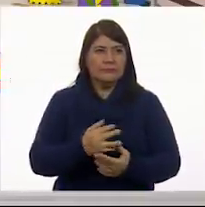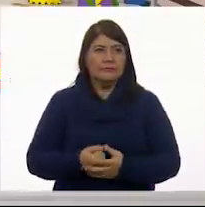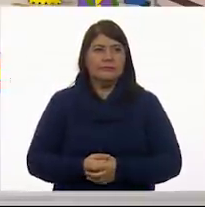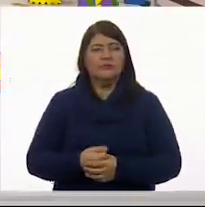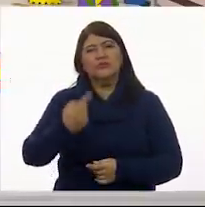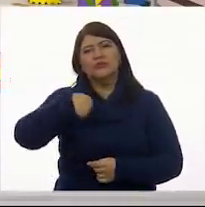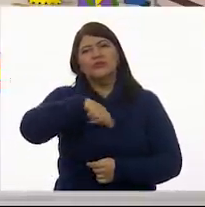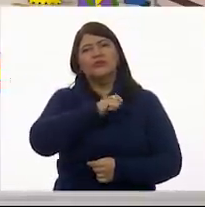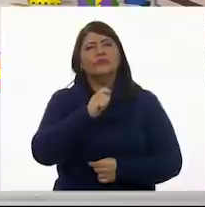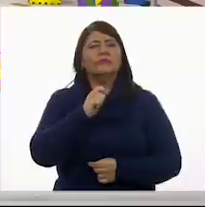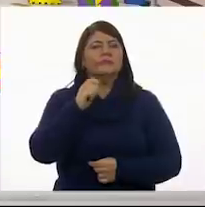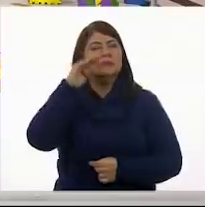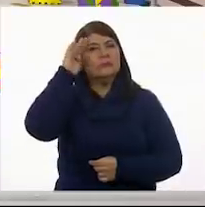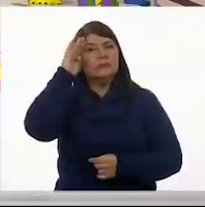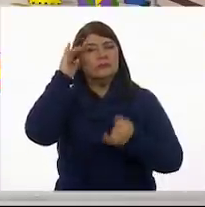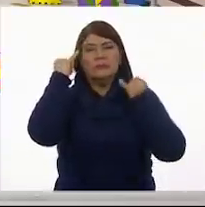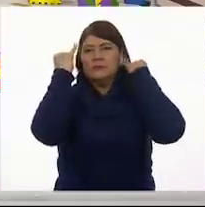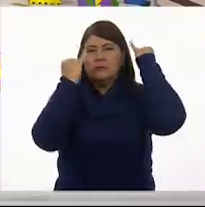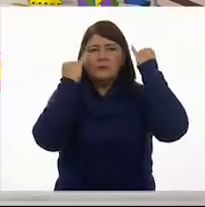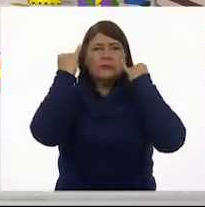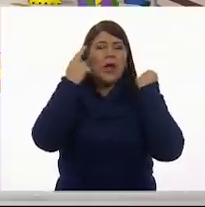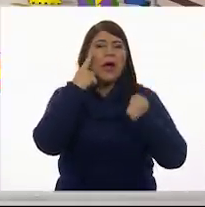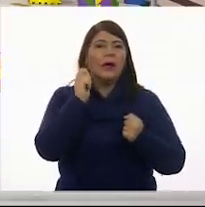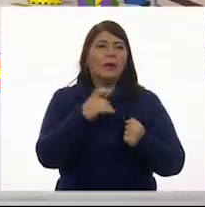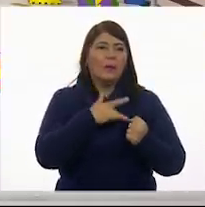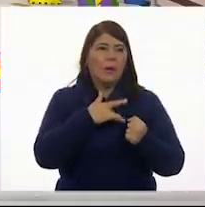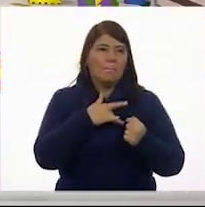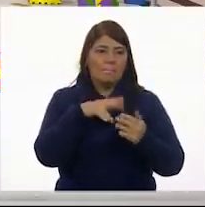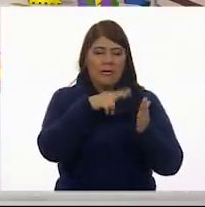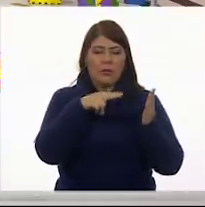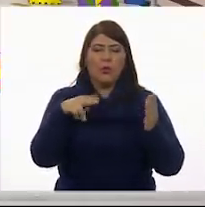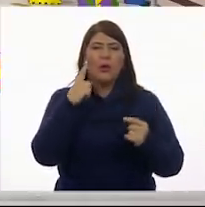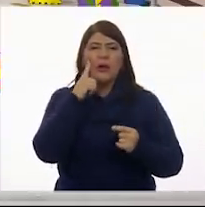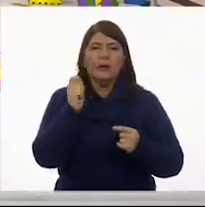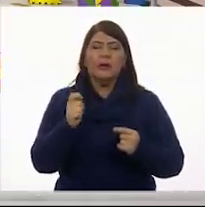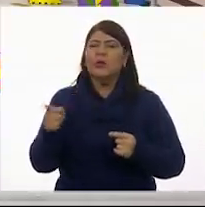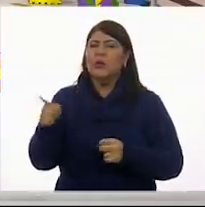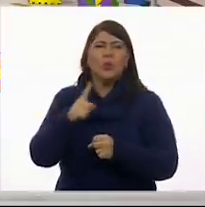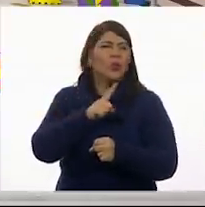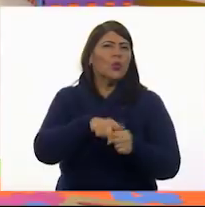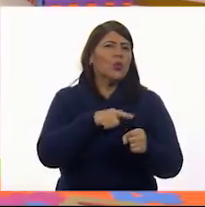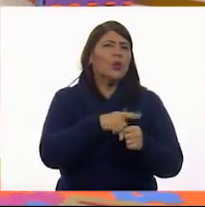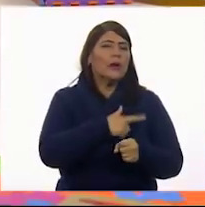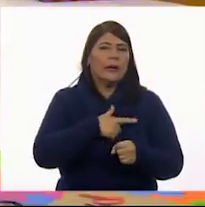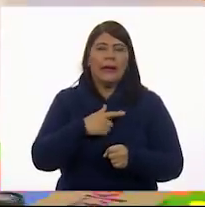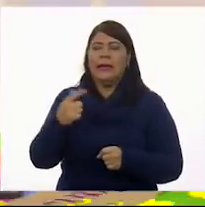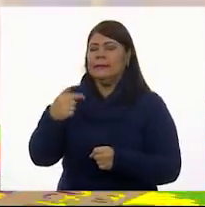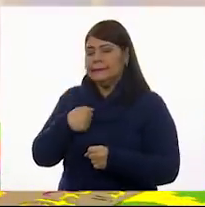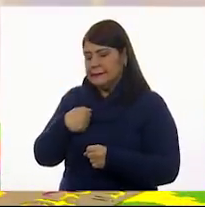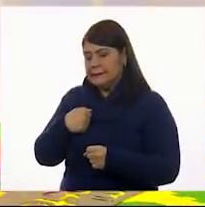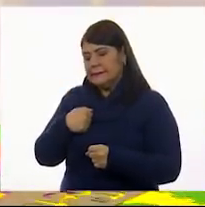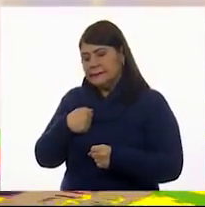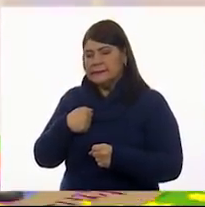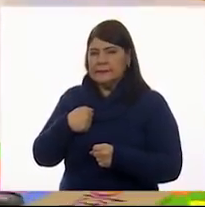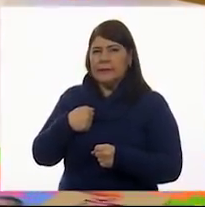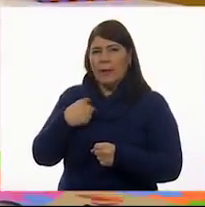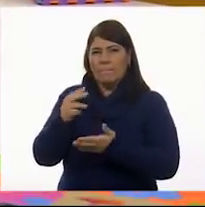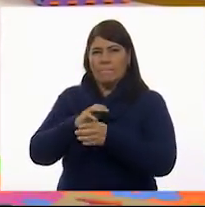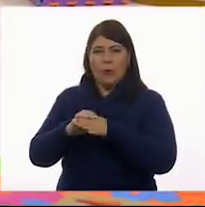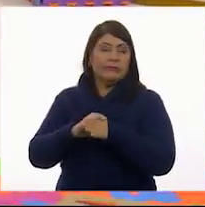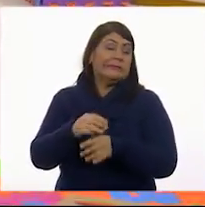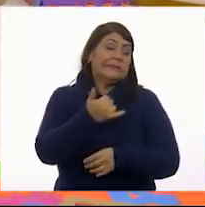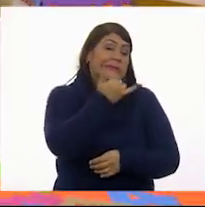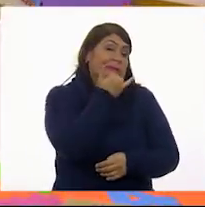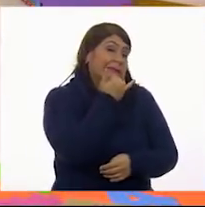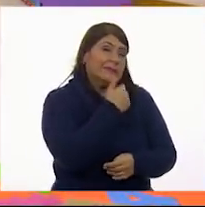Vamos a imaginar que tengo esta pintura. ¿Qué color te gusta, Brie? El morado. El morado. Pero no tengo morado. Lo siento mucho.